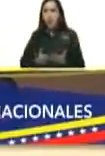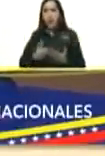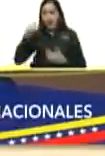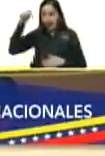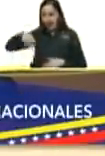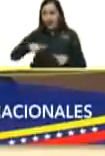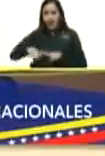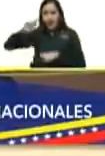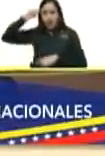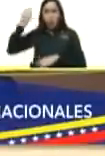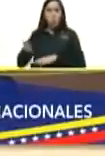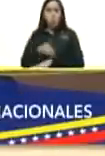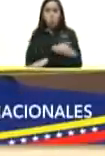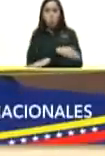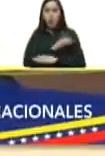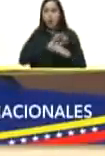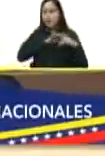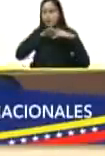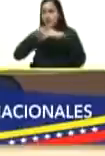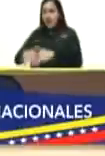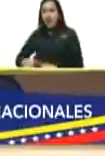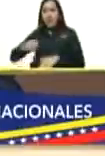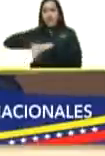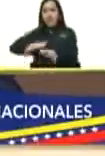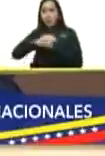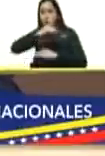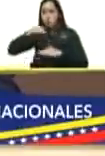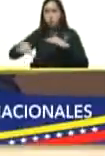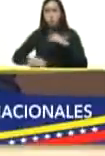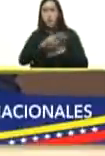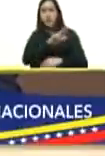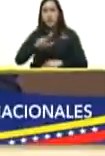salón del mundial de béisbol sub 23